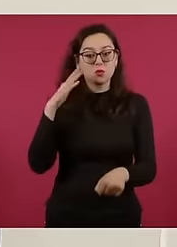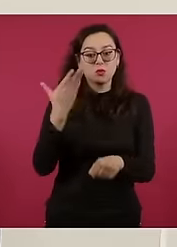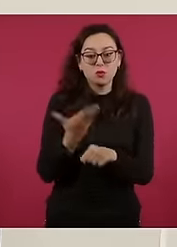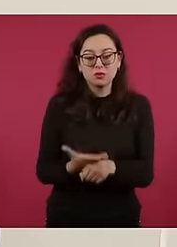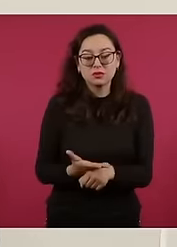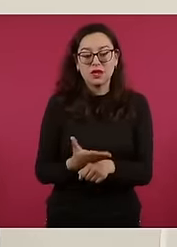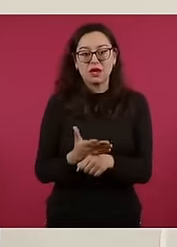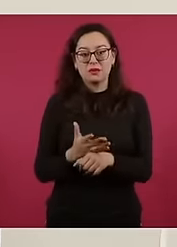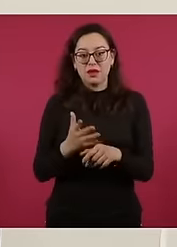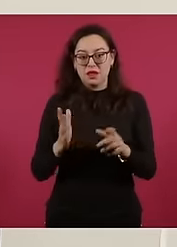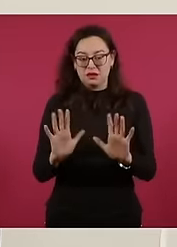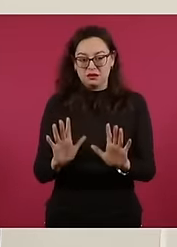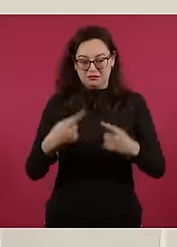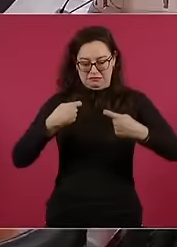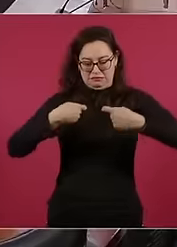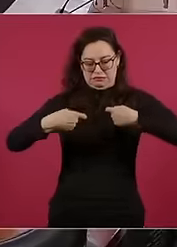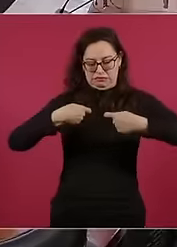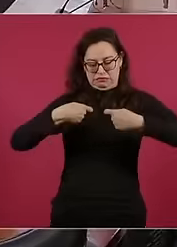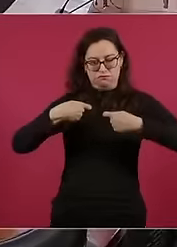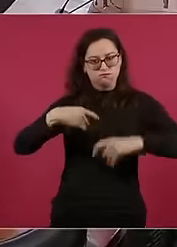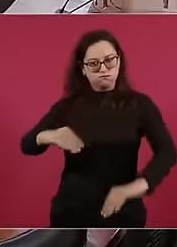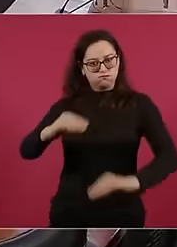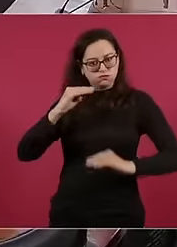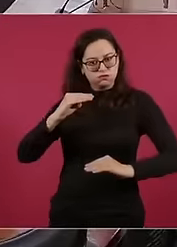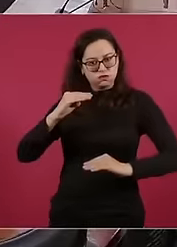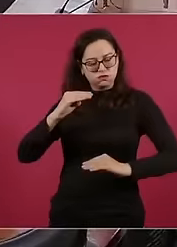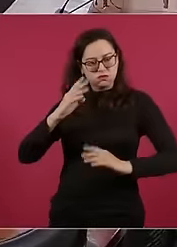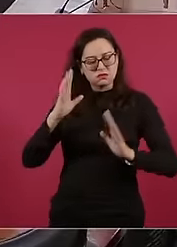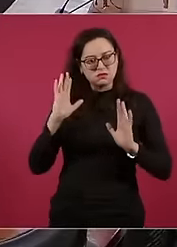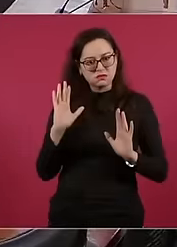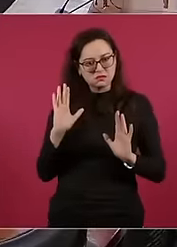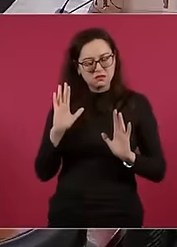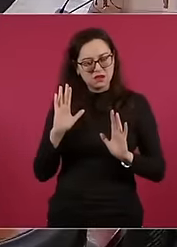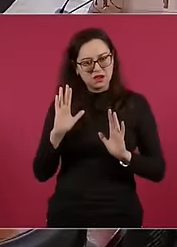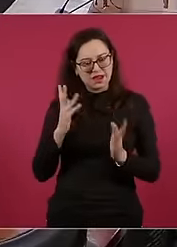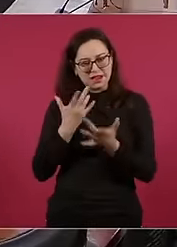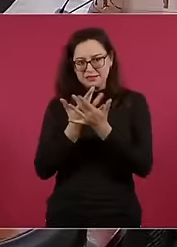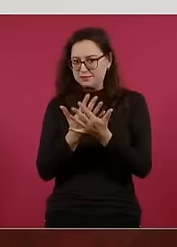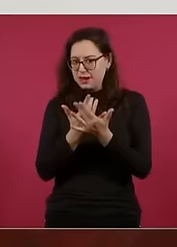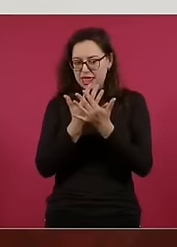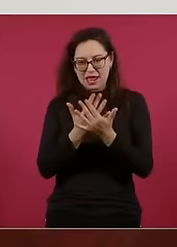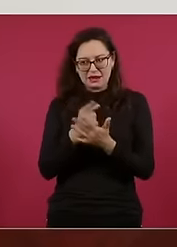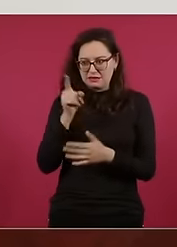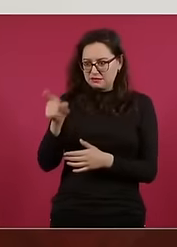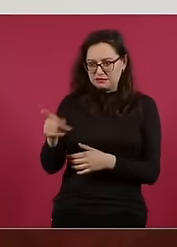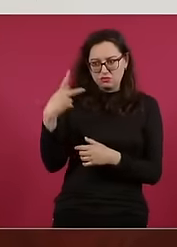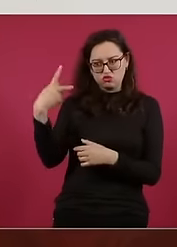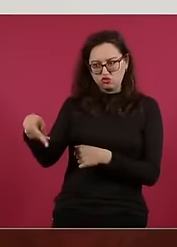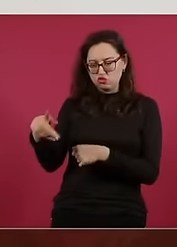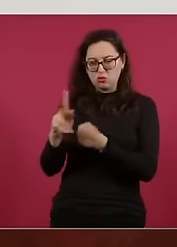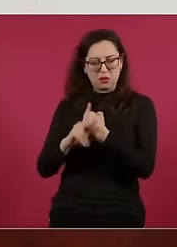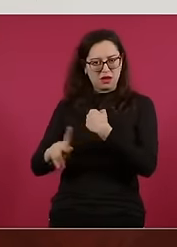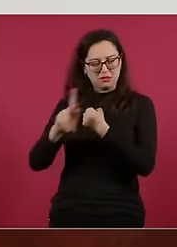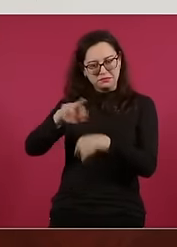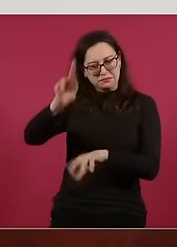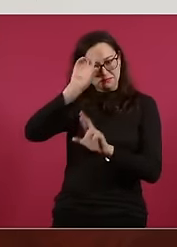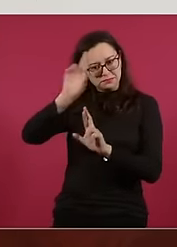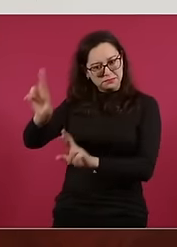y que se respete la soberanía del pueblo